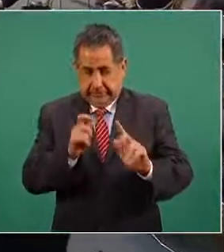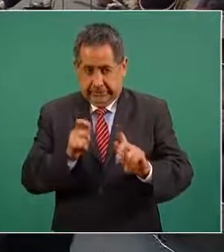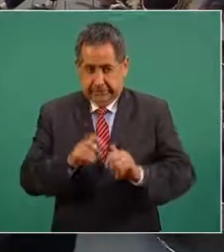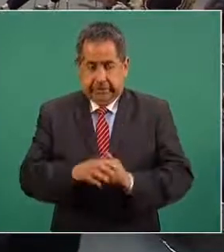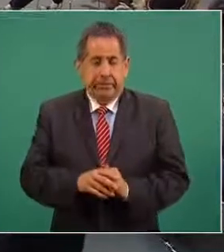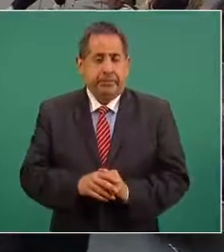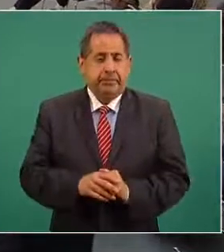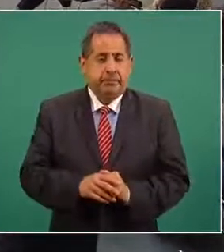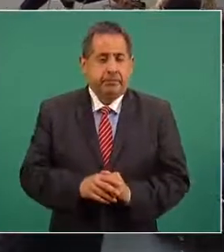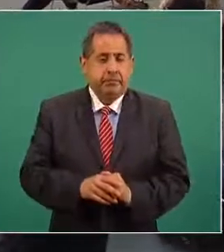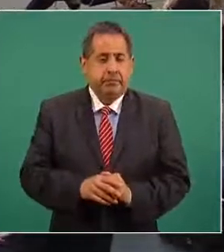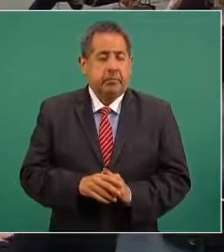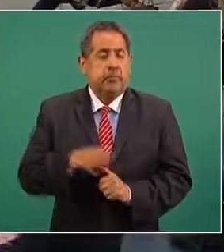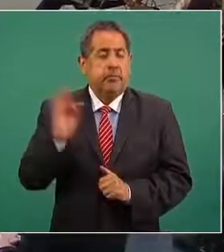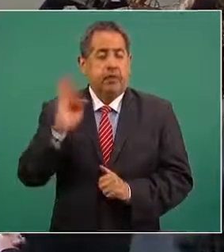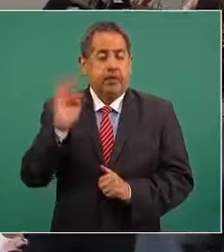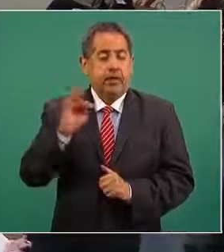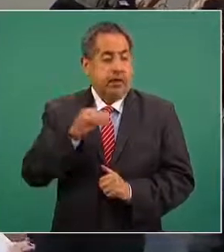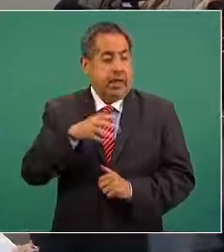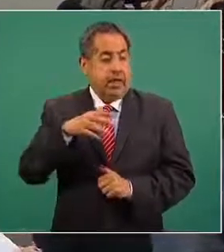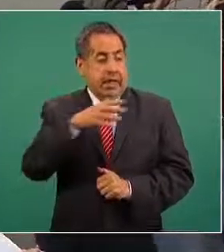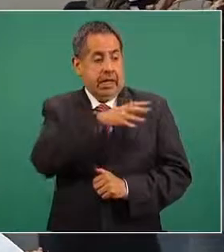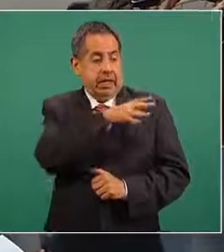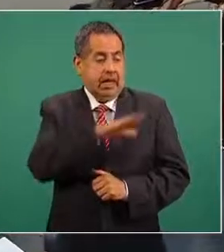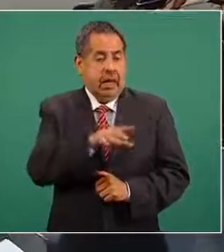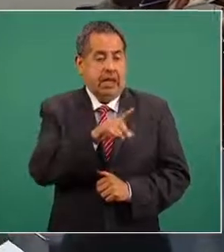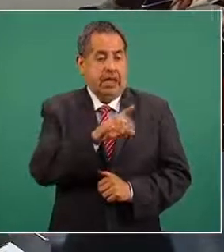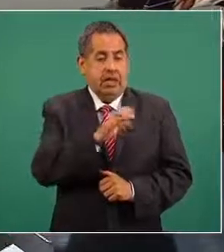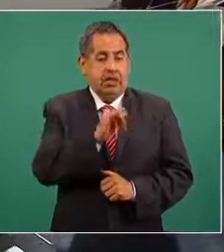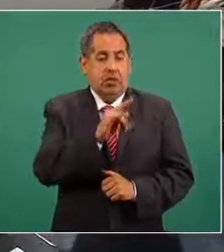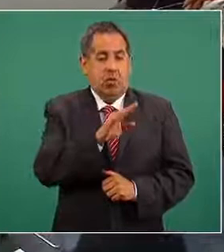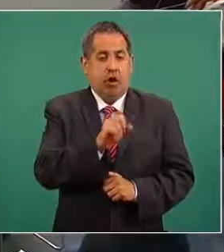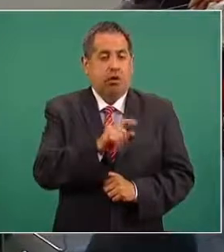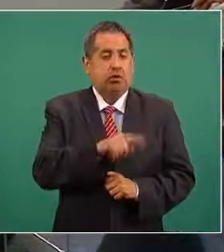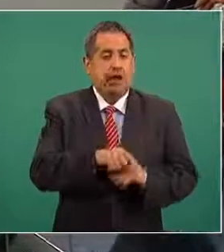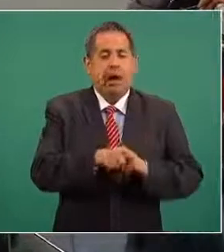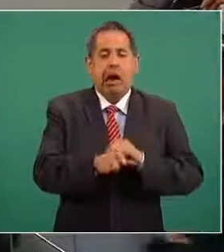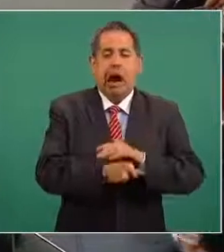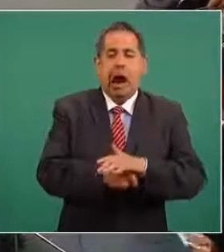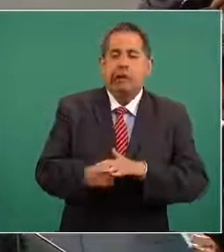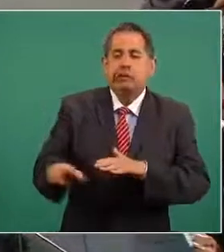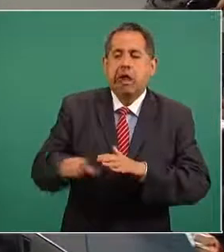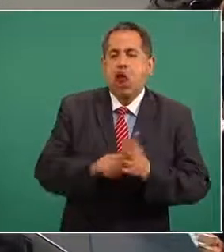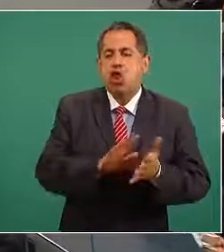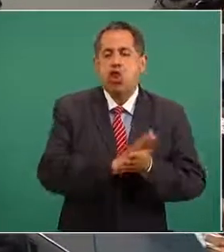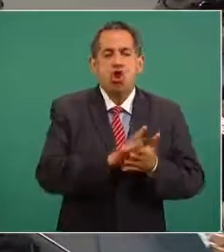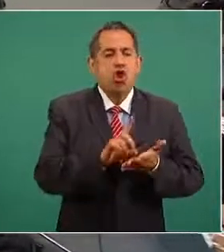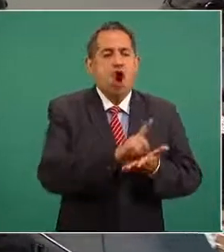el caso de que el general Salvador Cienfuegos tomó sobornos de los carteles de la droga